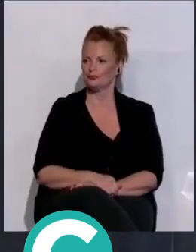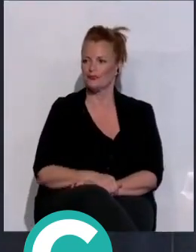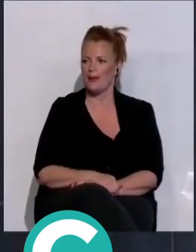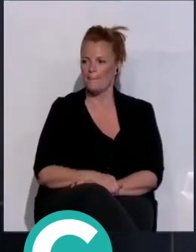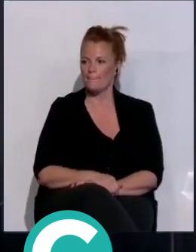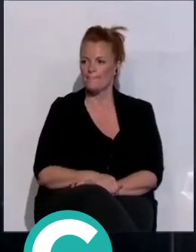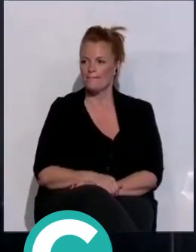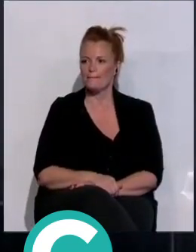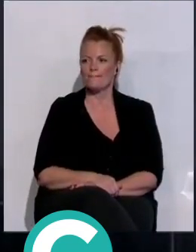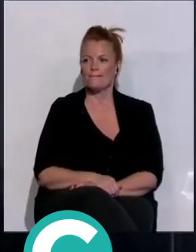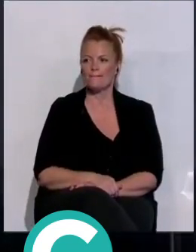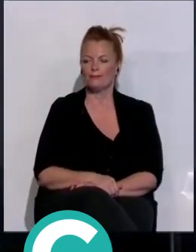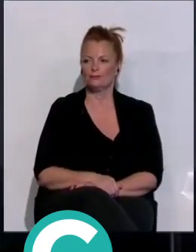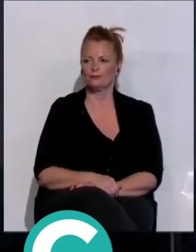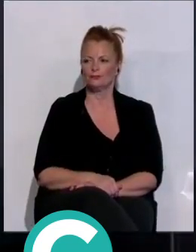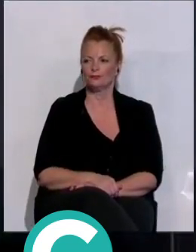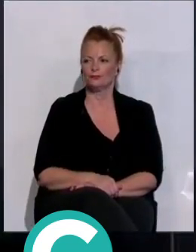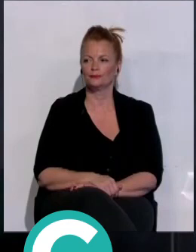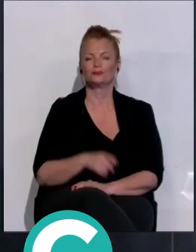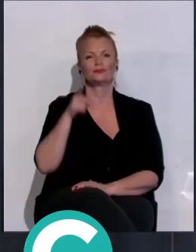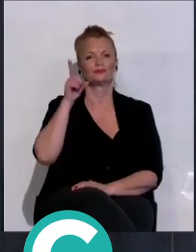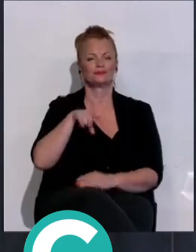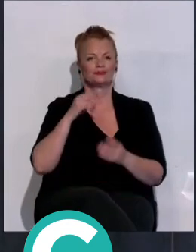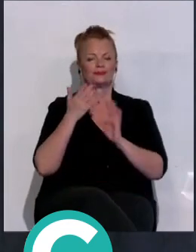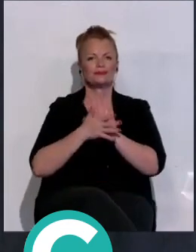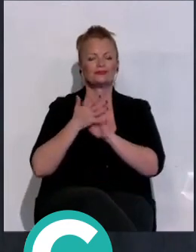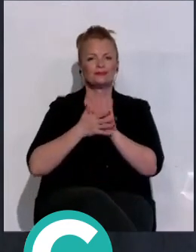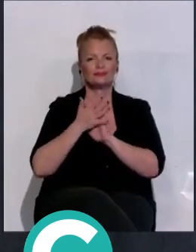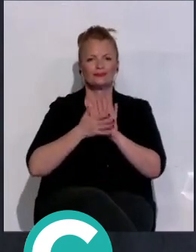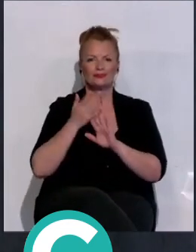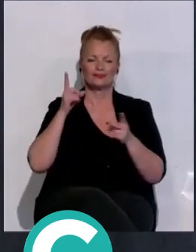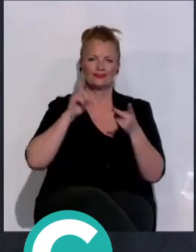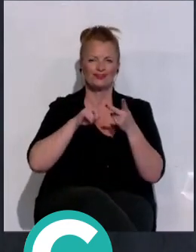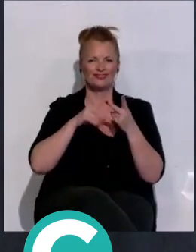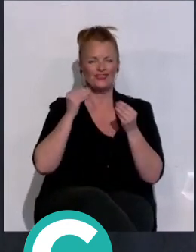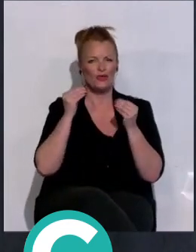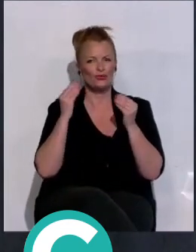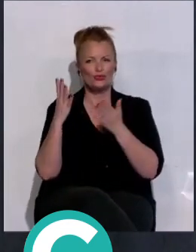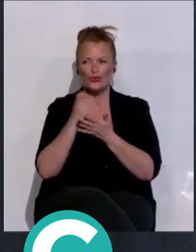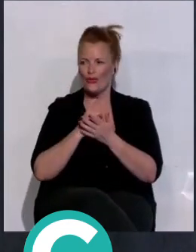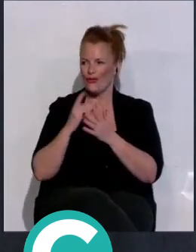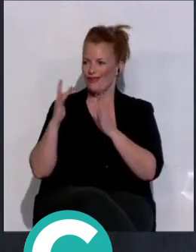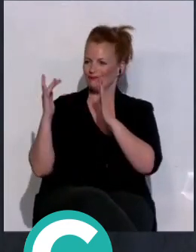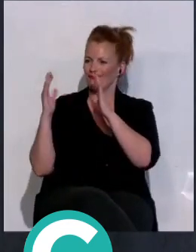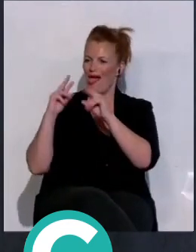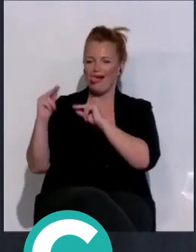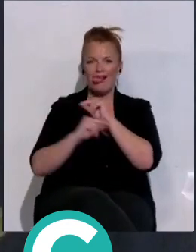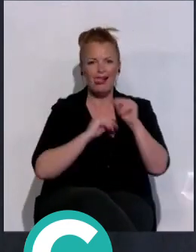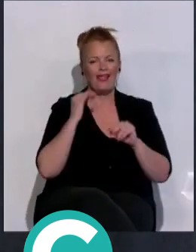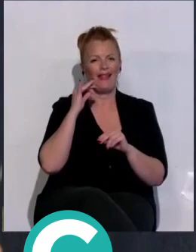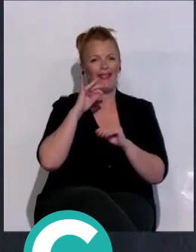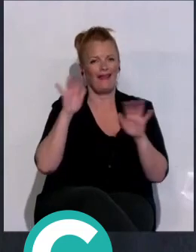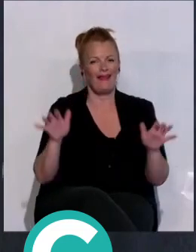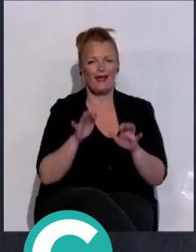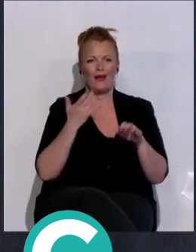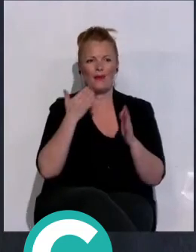que celebraba a alguna amiga y nos llevaba a la pista a patinar y era todo risas y una vez nos dijo mi